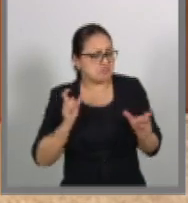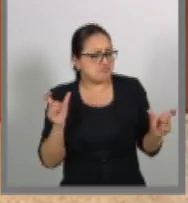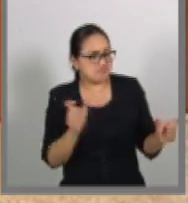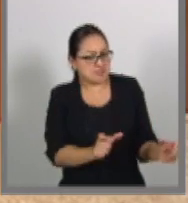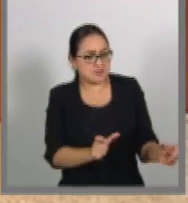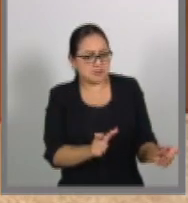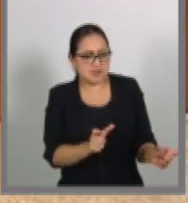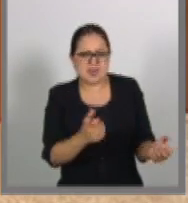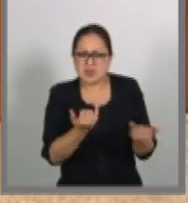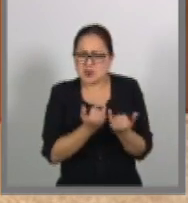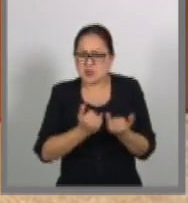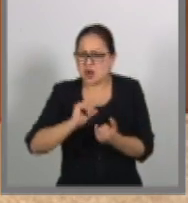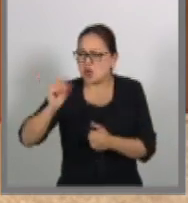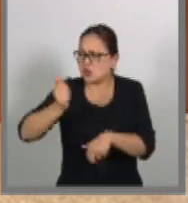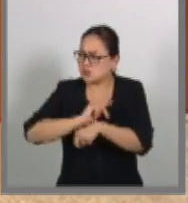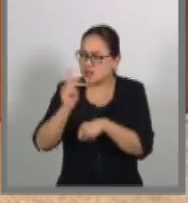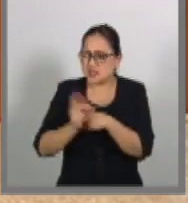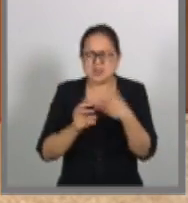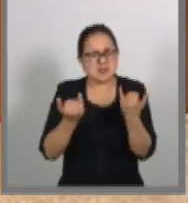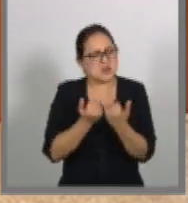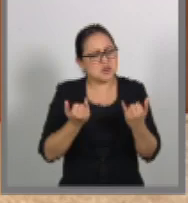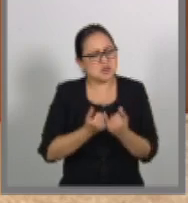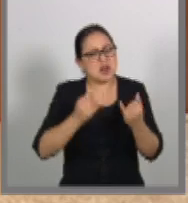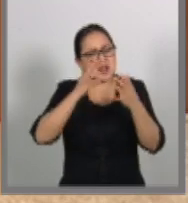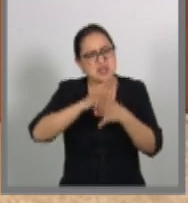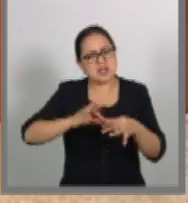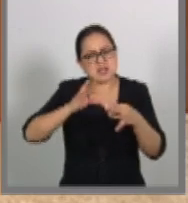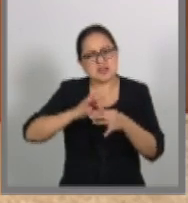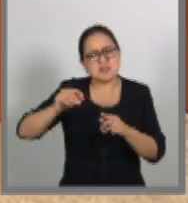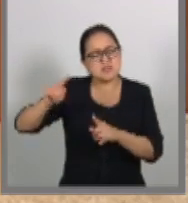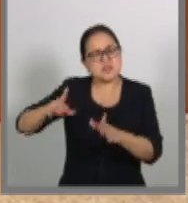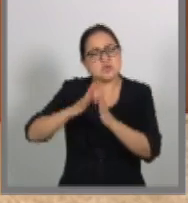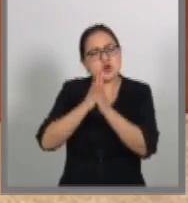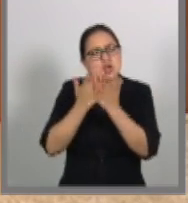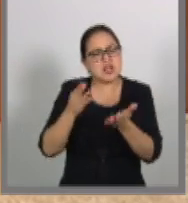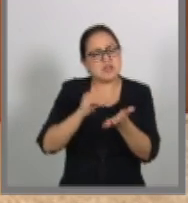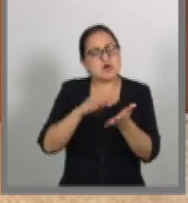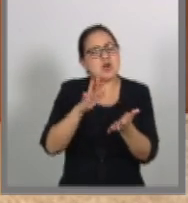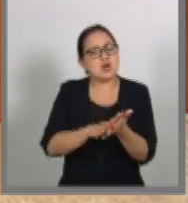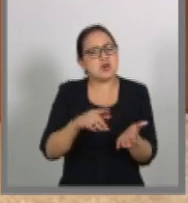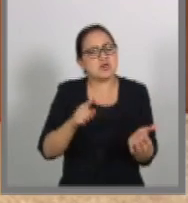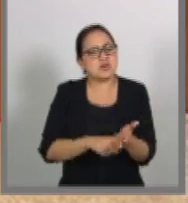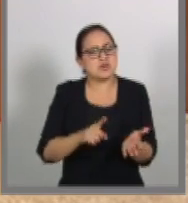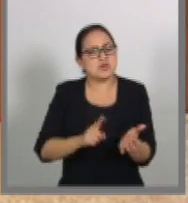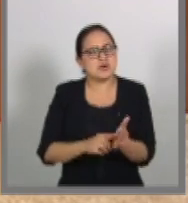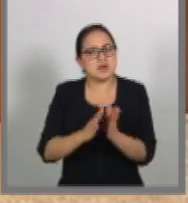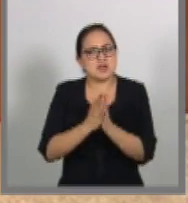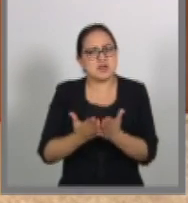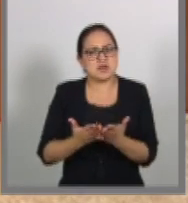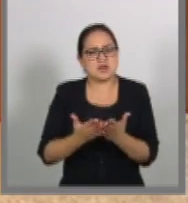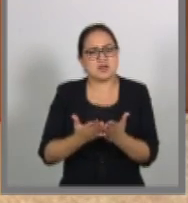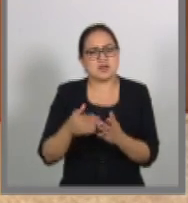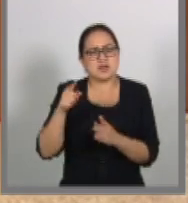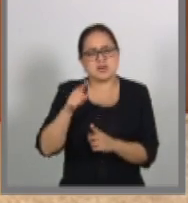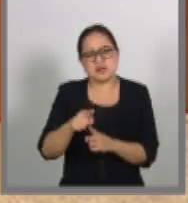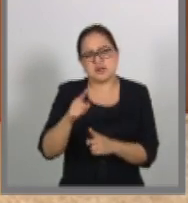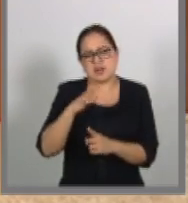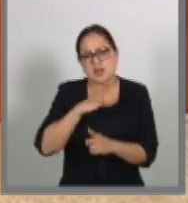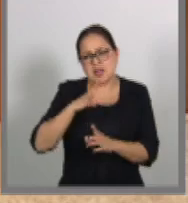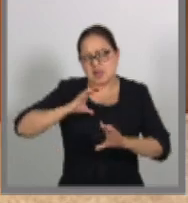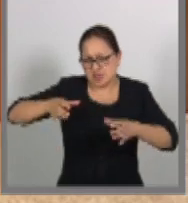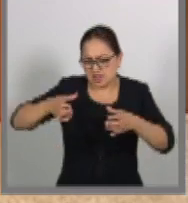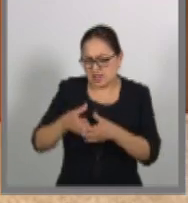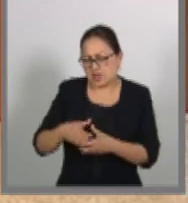tienen en todos lados. Lo describe muy bien en un libro de la ExxonMobil, un imperio